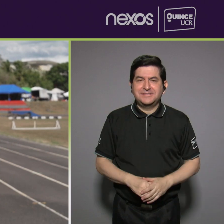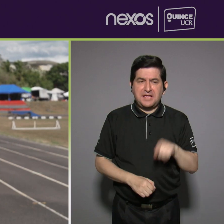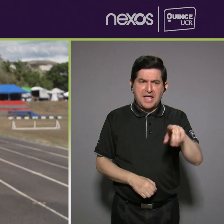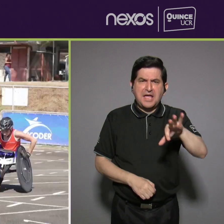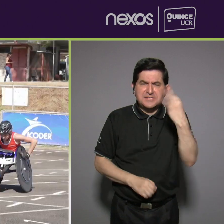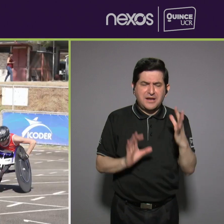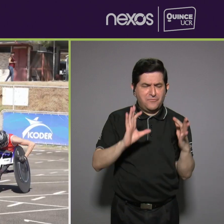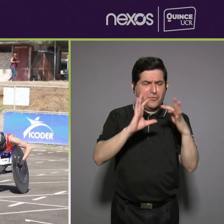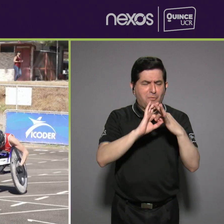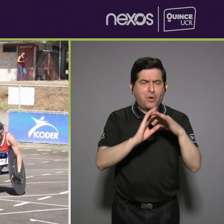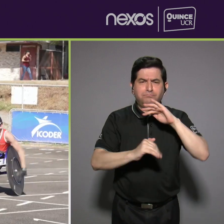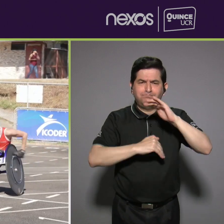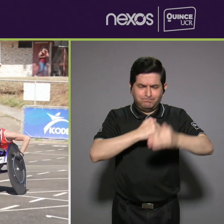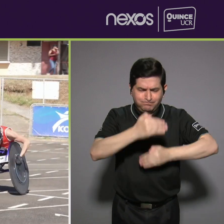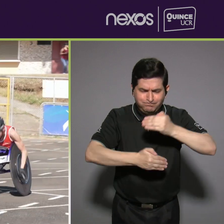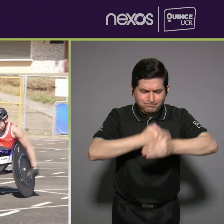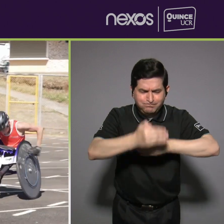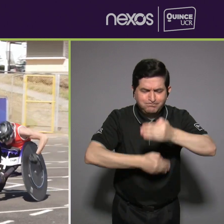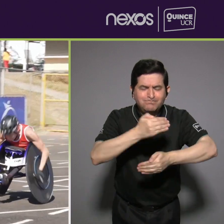enlazar todo este proceso.